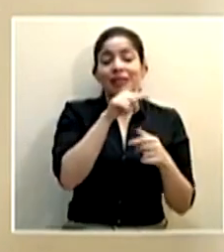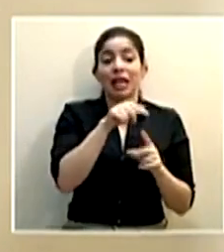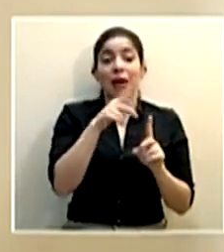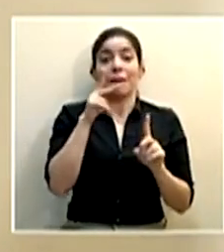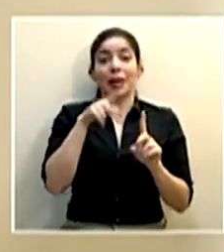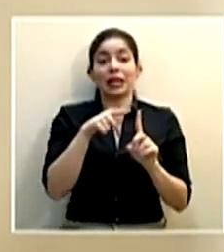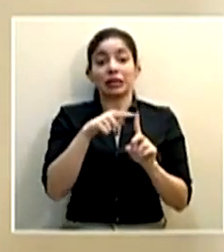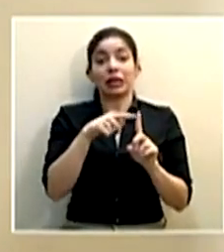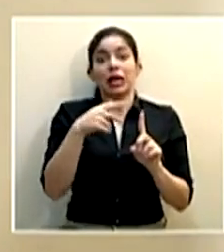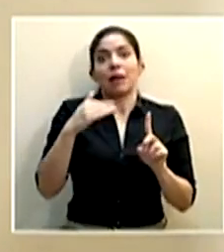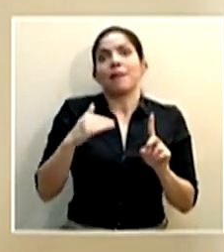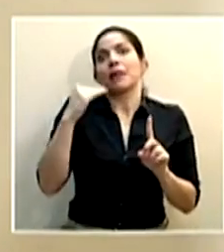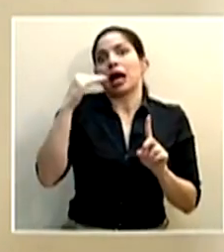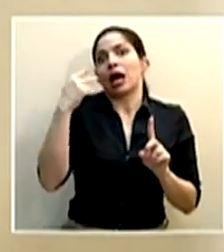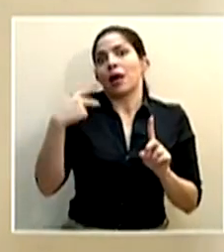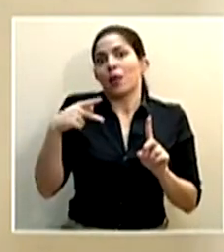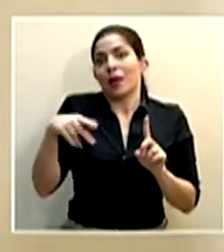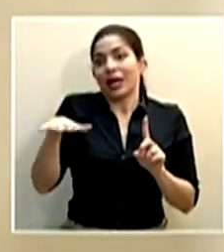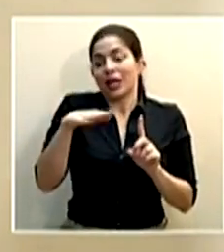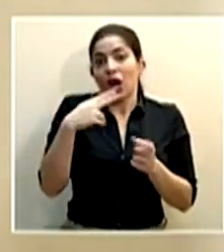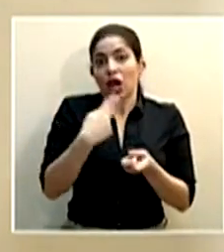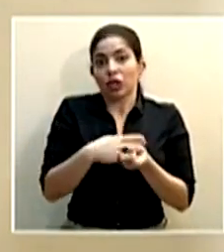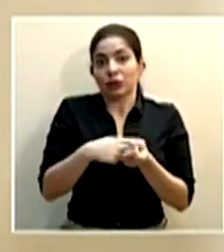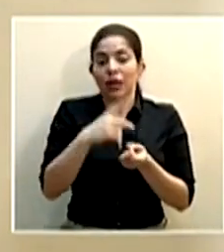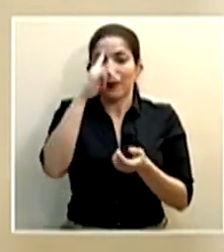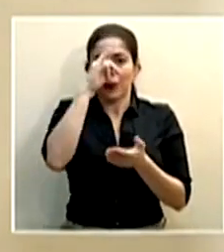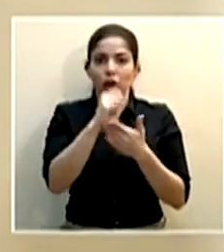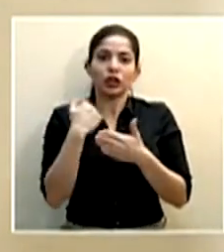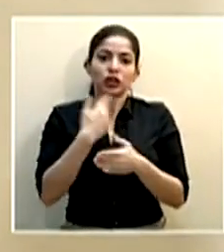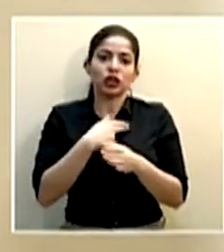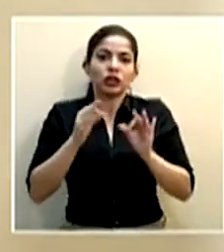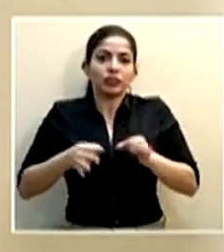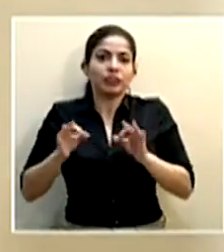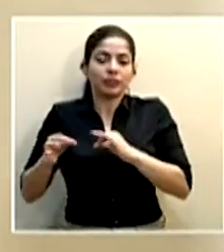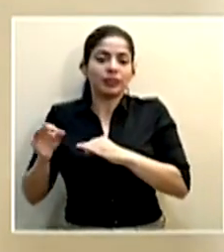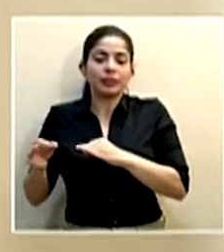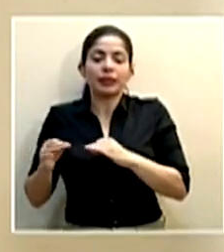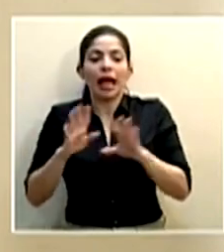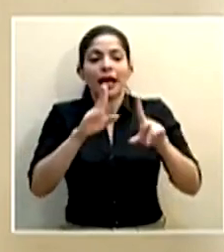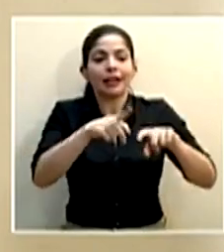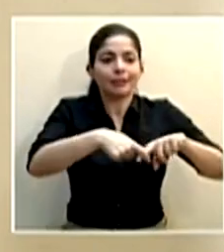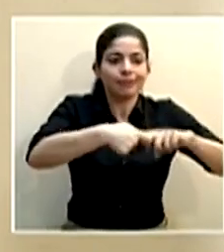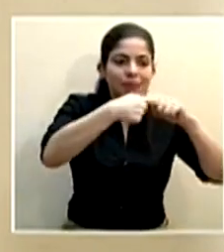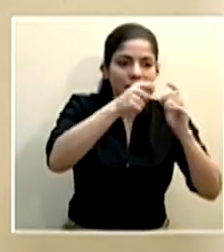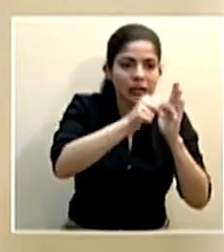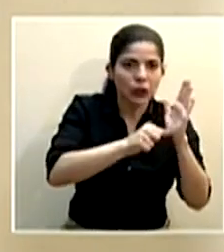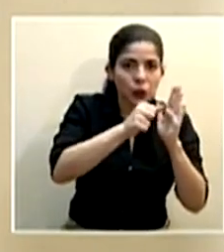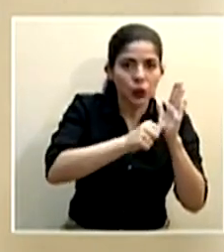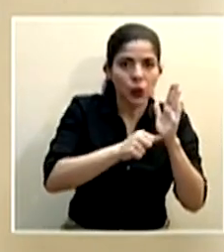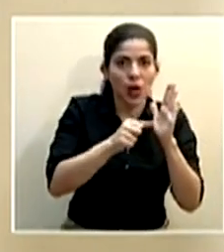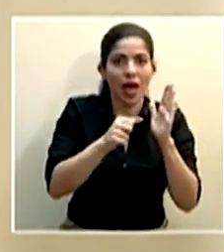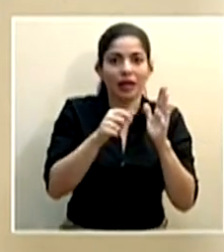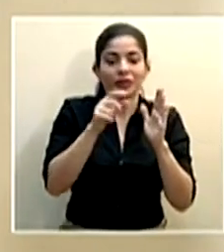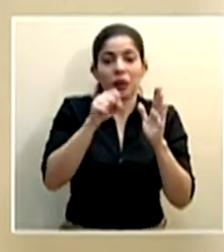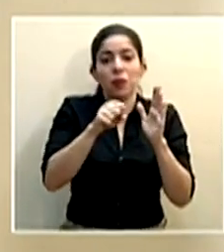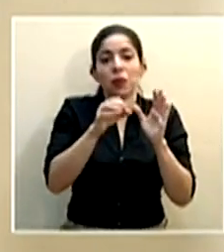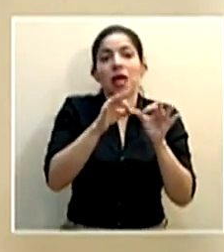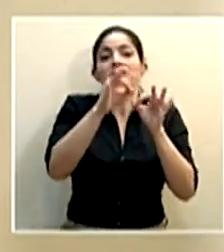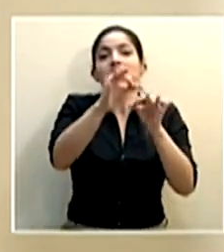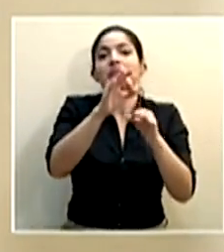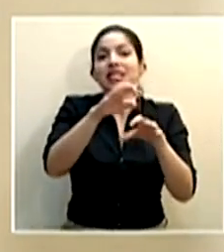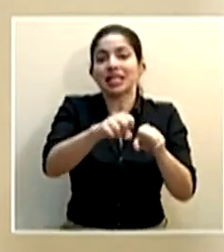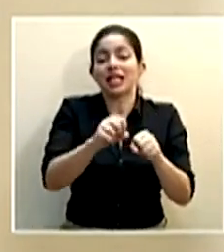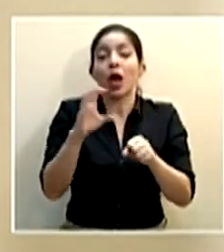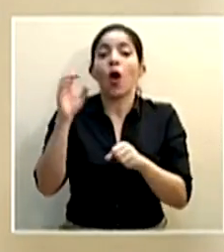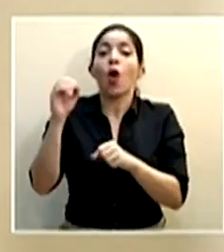exposición incrementada que puede existir en los centros hospitalarios es que hemos tomado, por ejemplo, las decisiones de interrumpir las cirugías que son electivas o, por